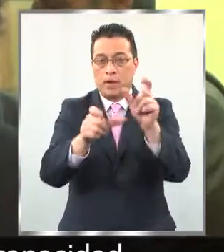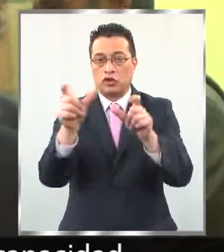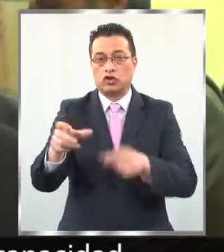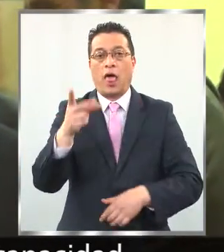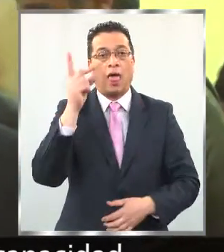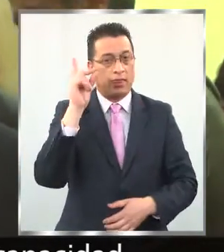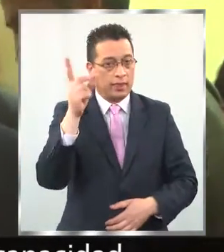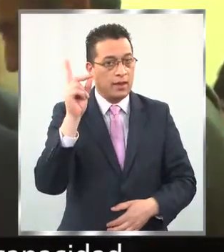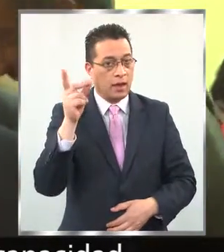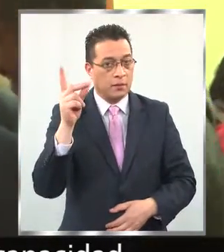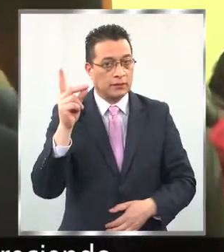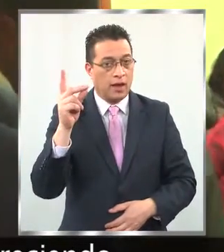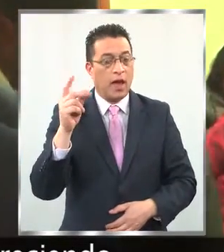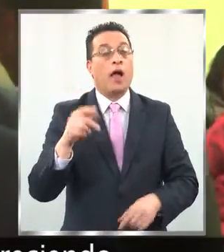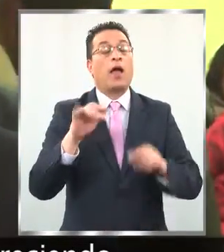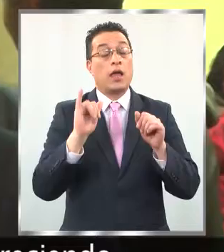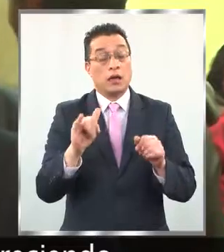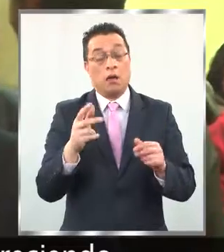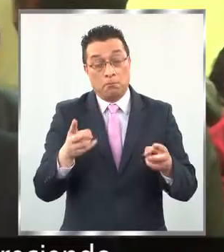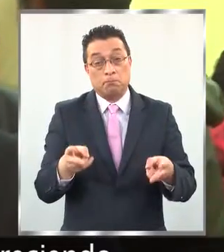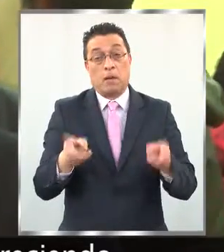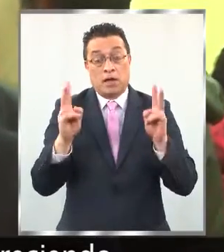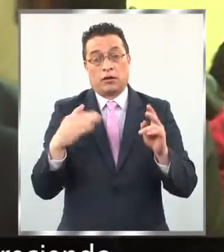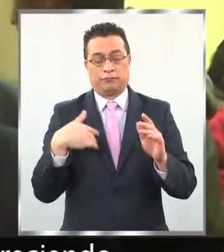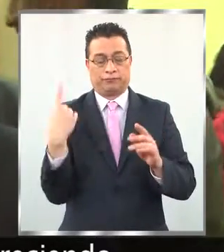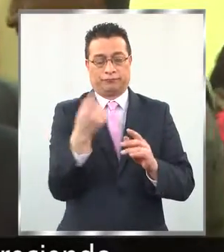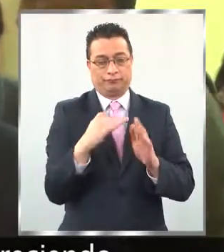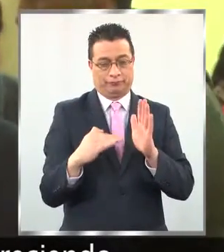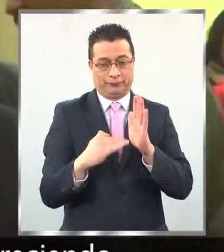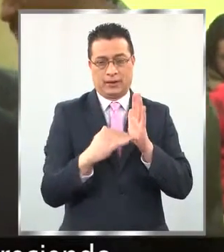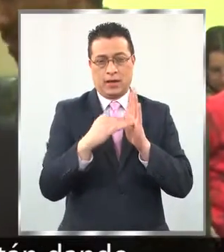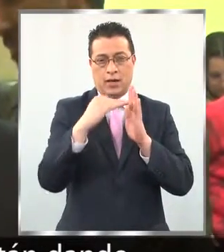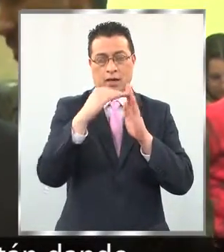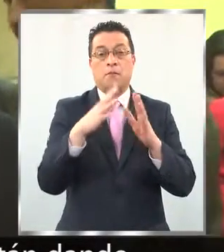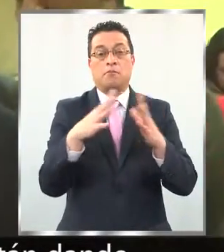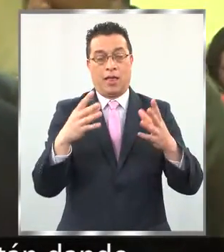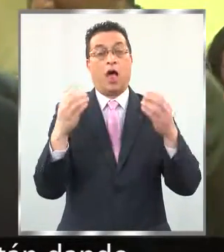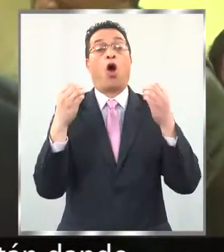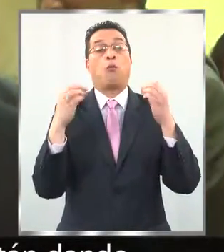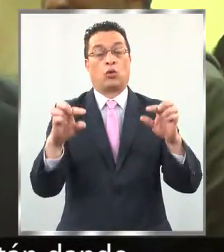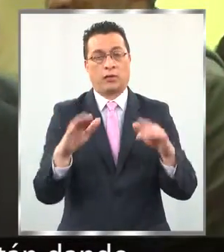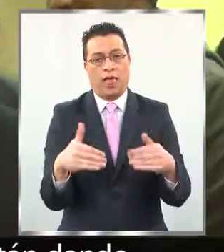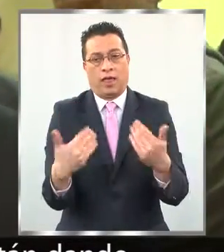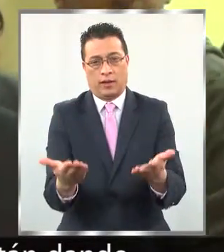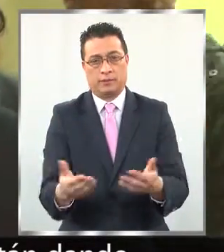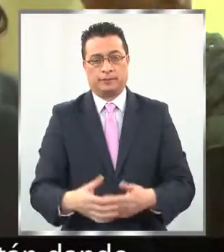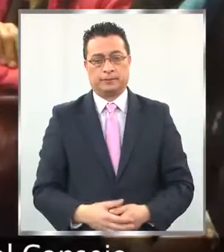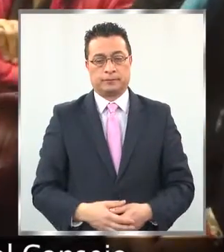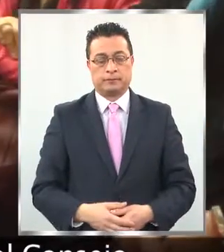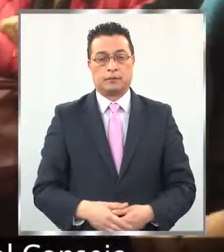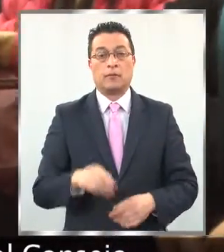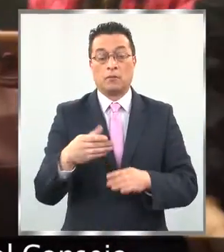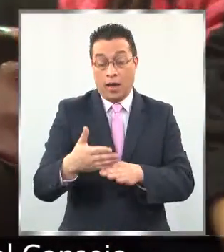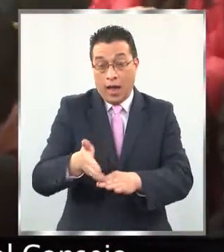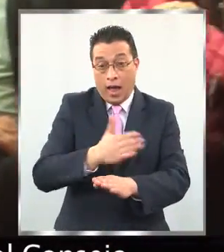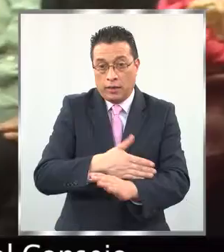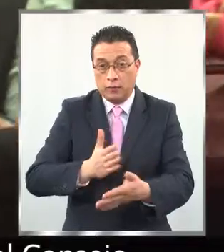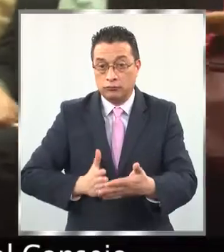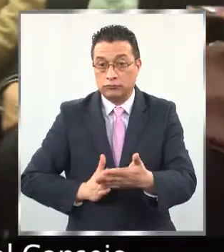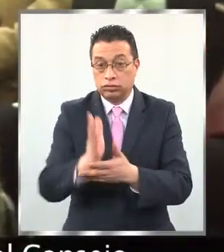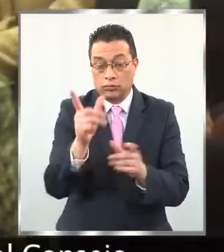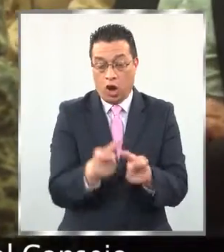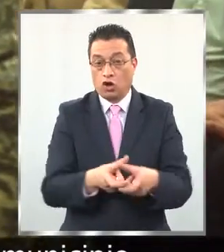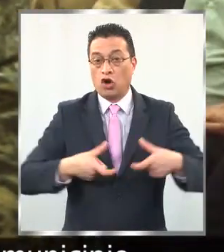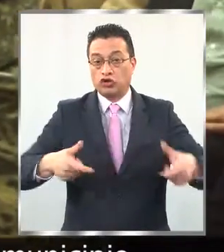situación de discapacidad y permitiendo que vayamos creciendo en las oportunidades que se están dando. Previo al lanzamiento